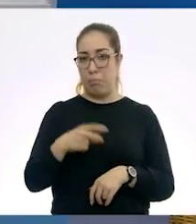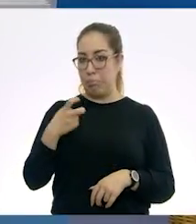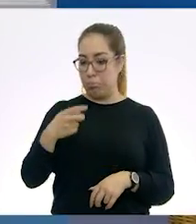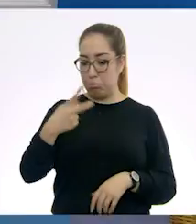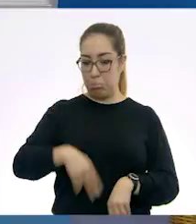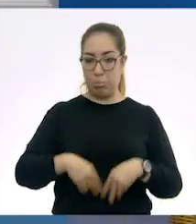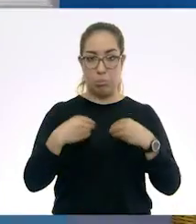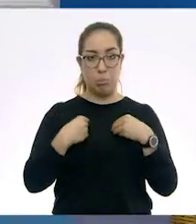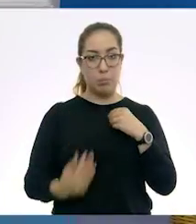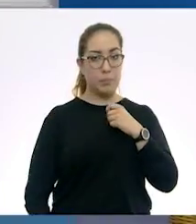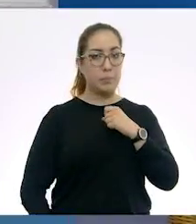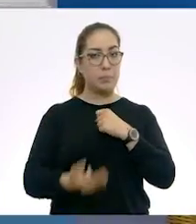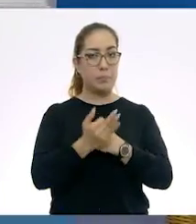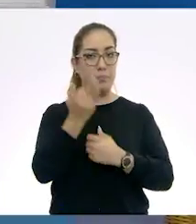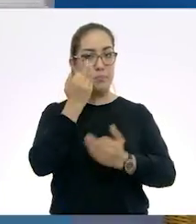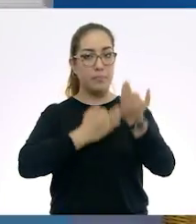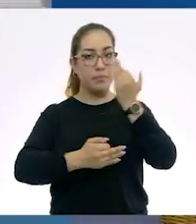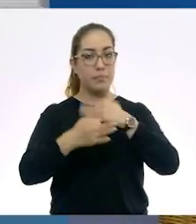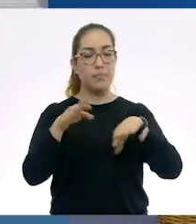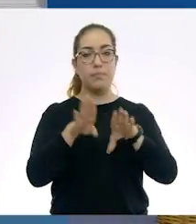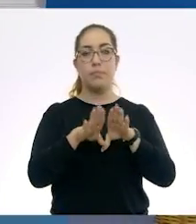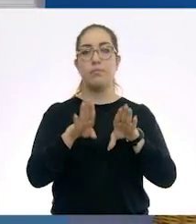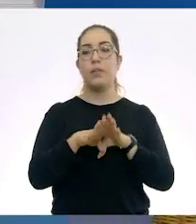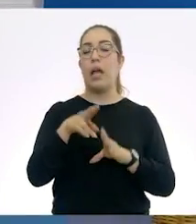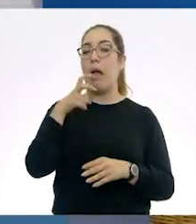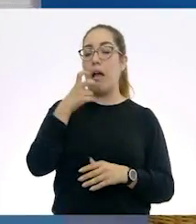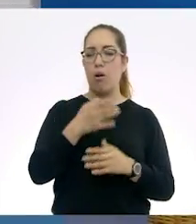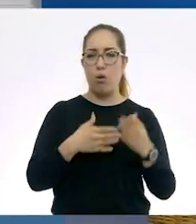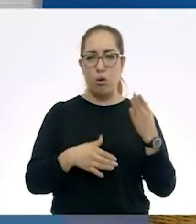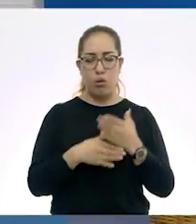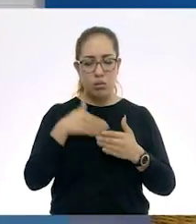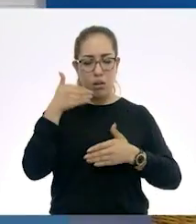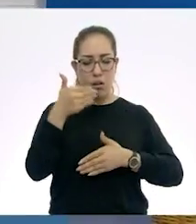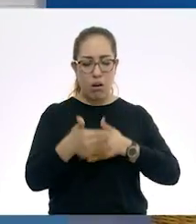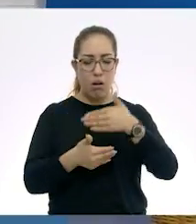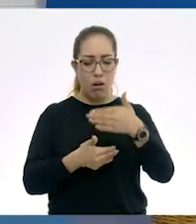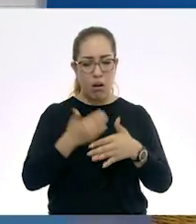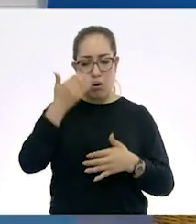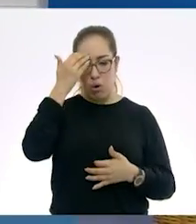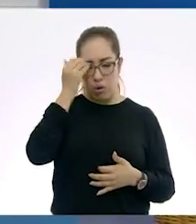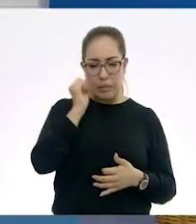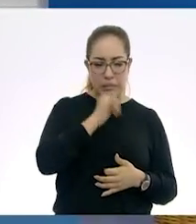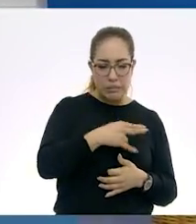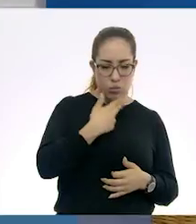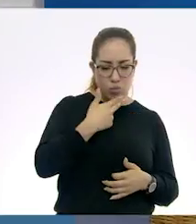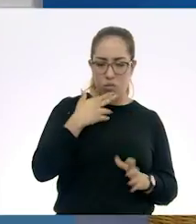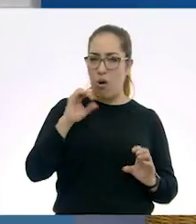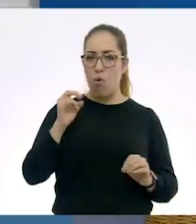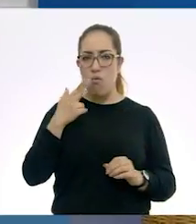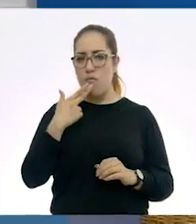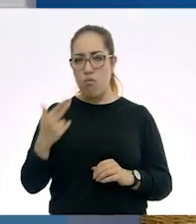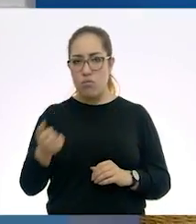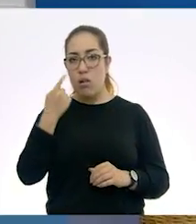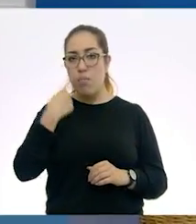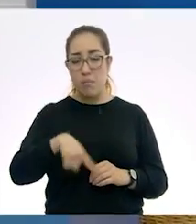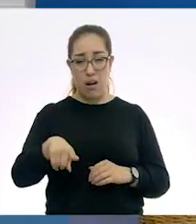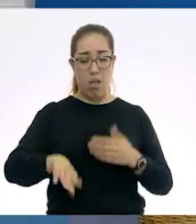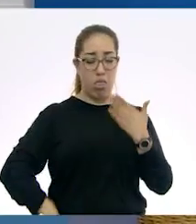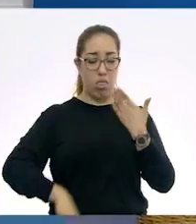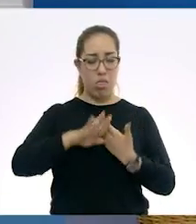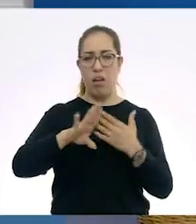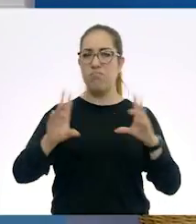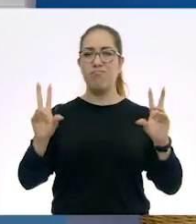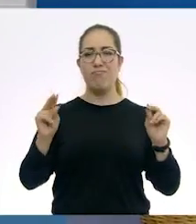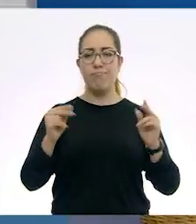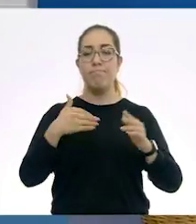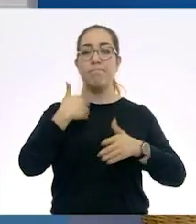alargarla, tuvieron que ir adaptando los conocimientos que ellos tenían de qué les funcionaba y qué no, para no afectar su salud. Y así